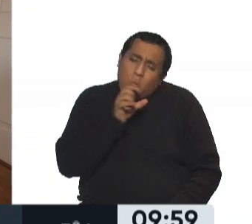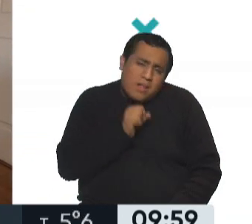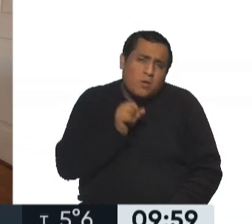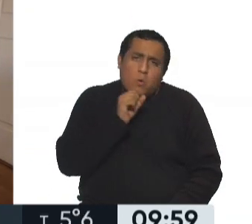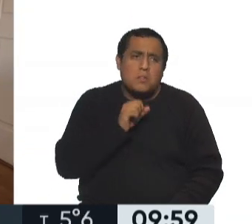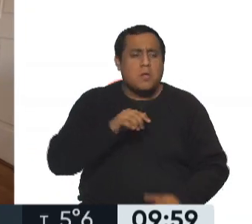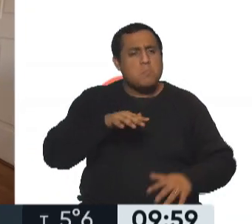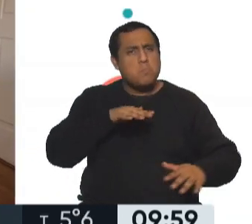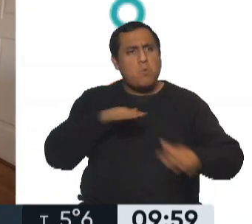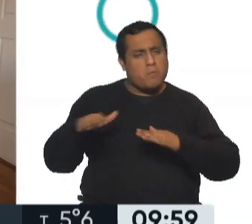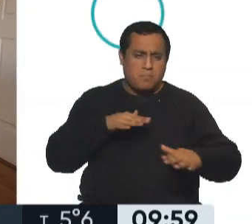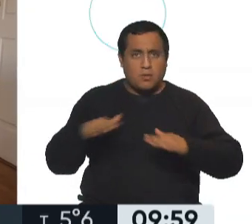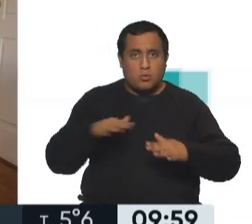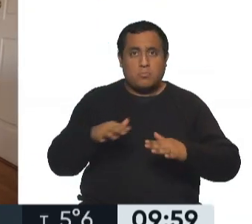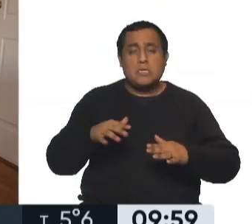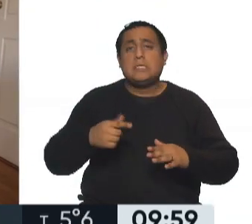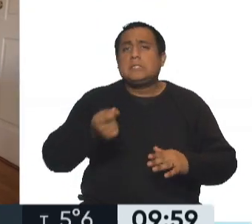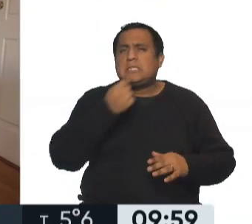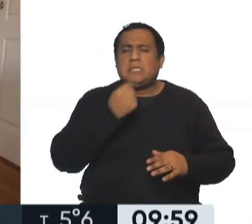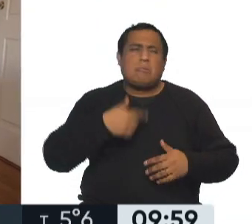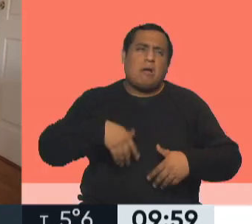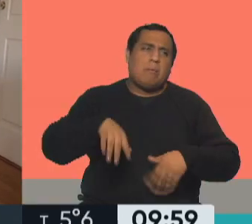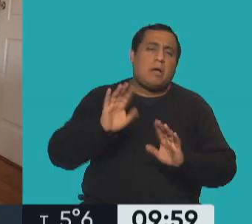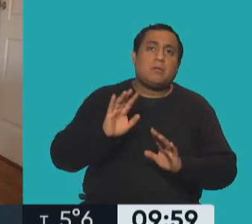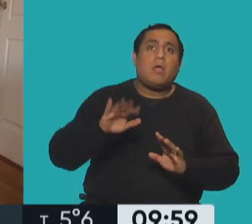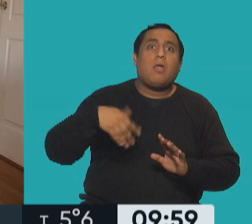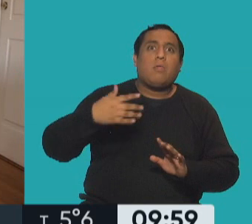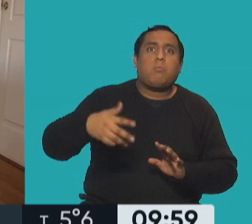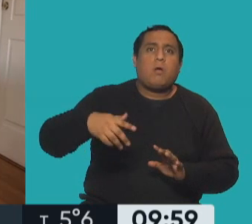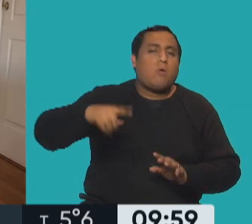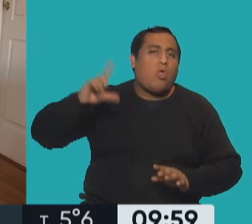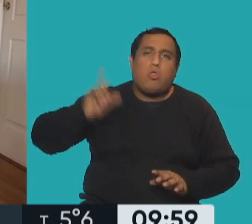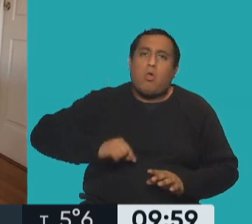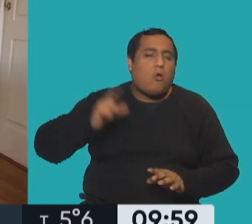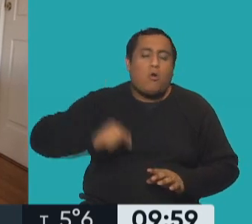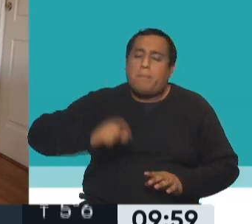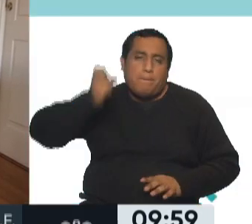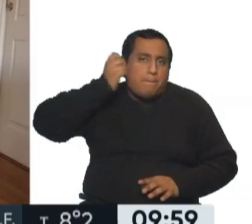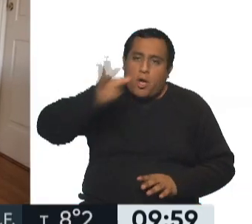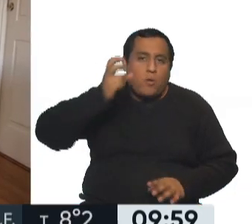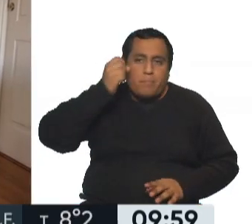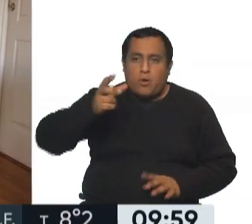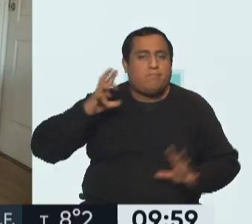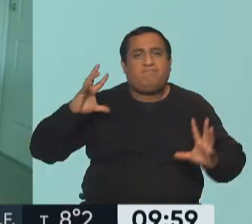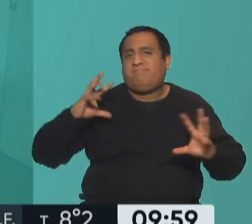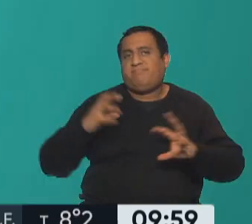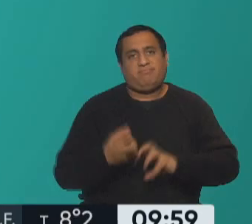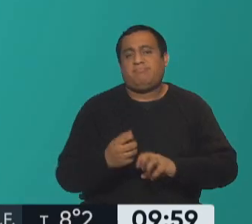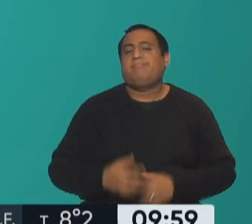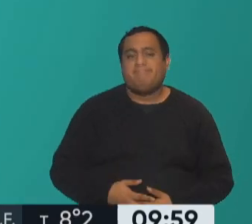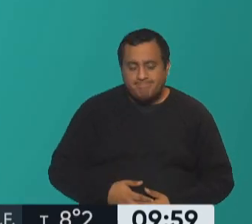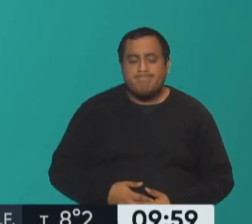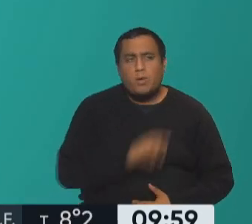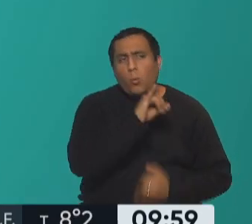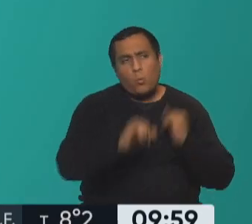moverse todo lo que puedan porque si no entramos en un círculo vicioso que es cada vez más degenerativo pero totalmente mira eso